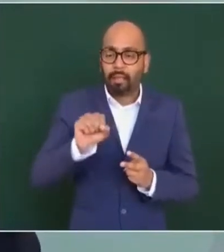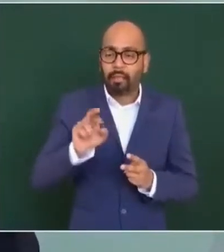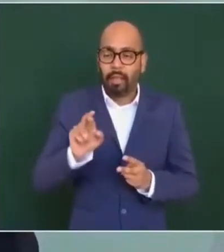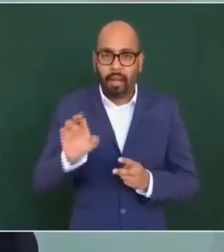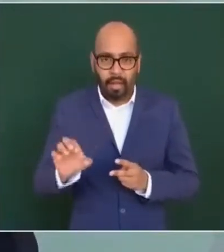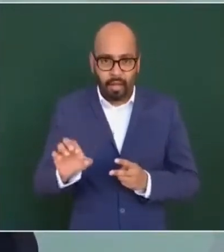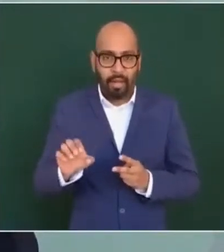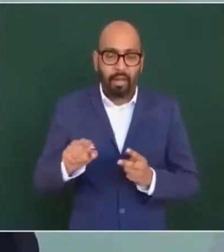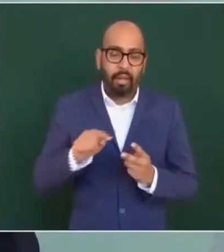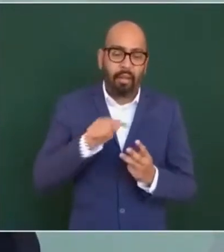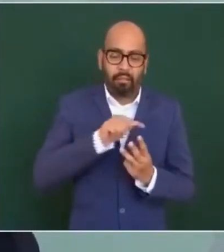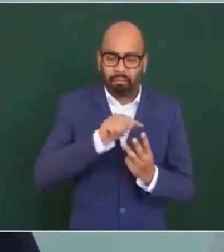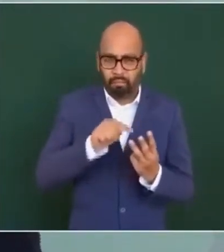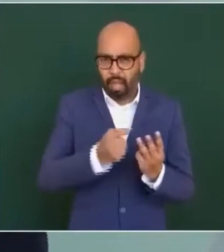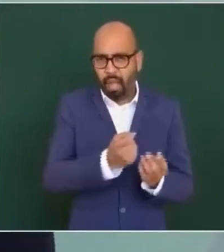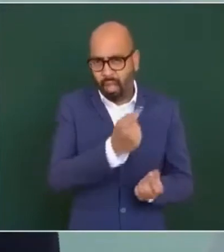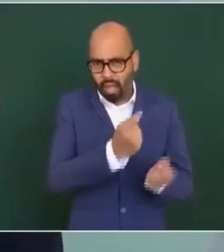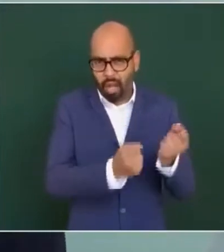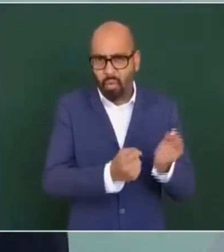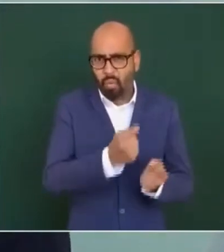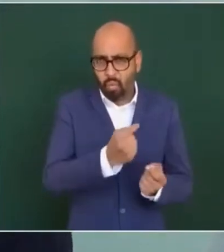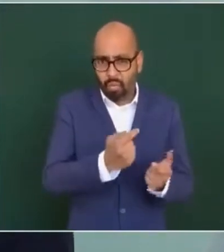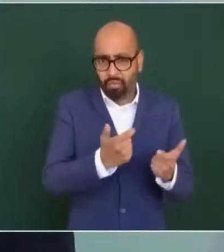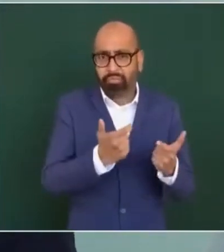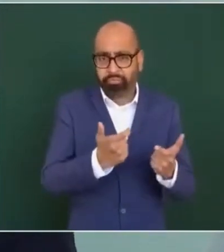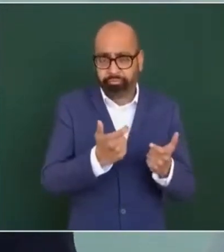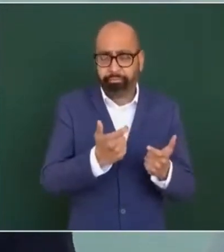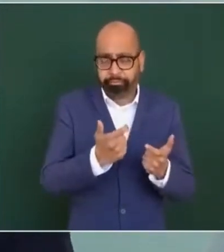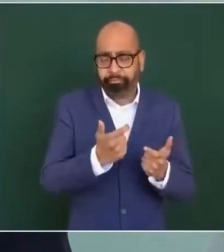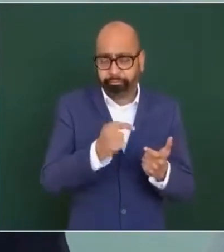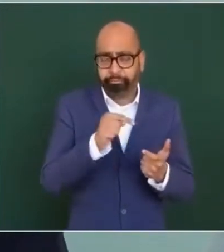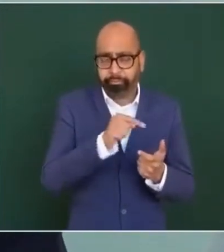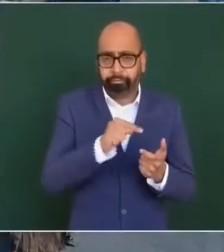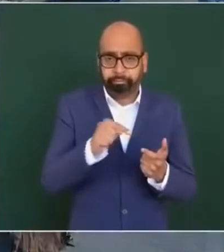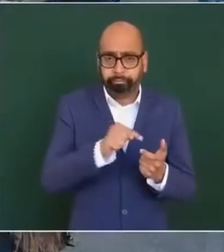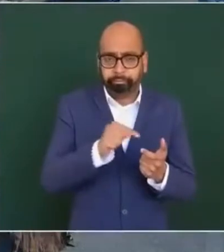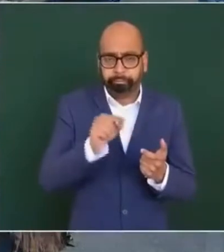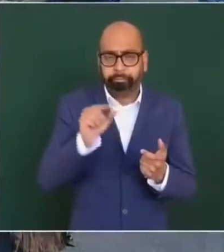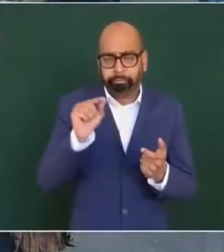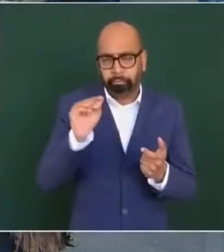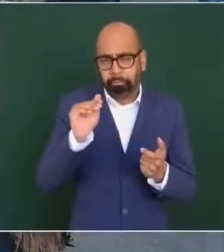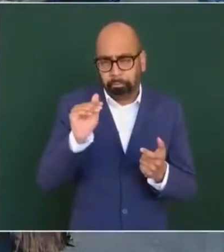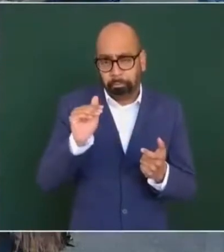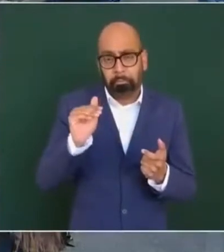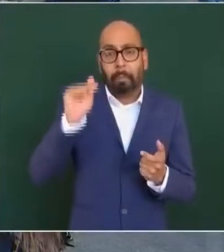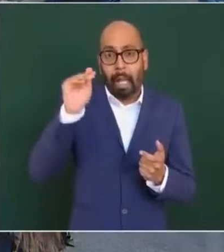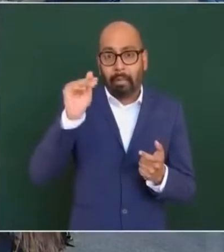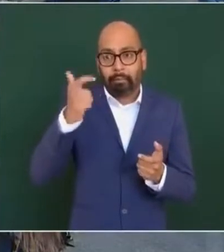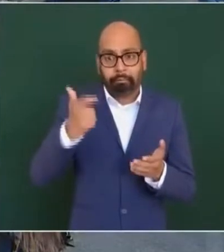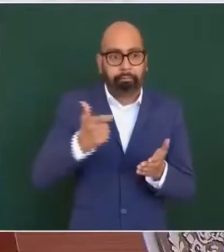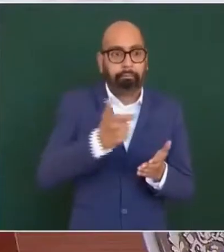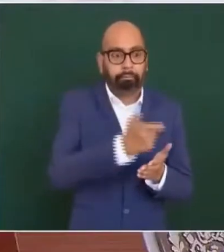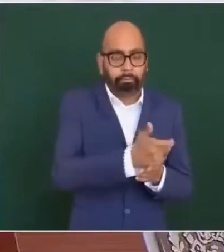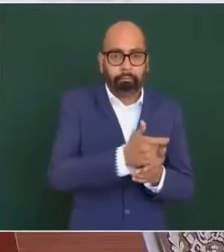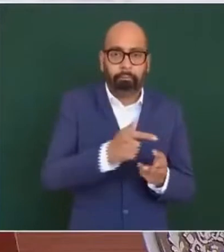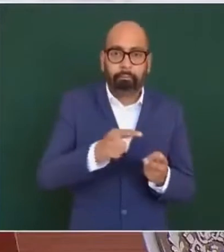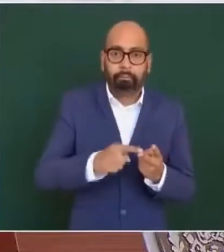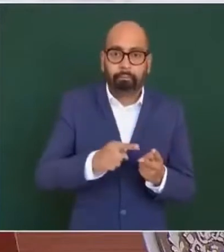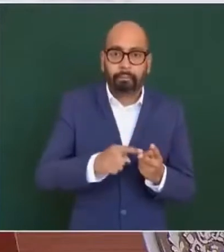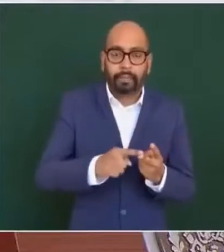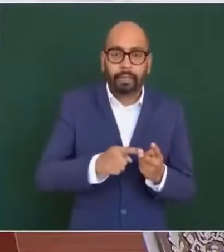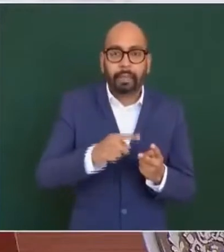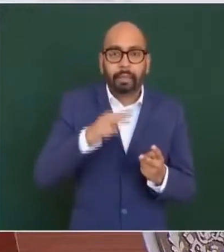tienen mucho más sueldos y aguinaldos son en los